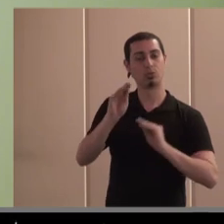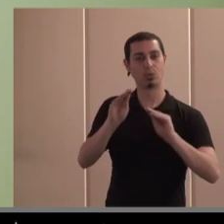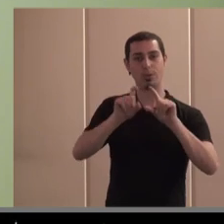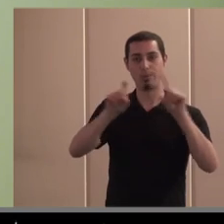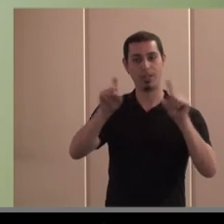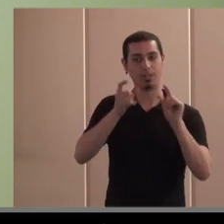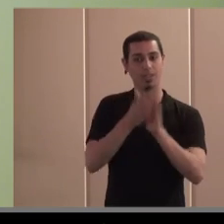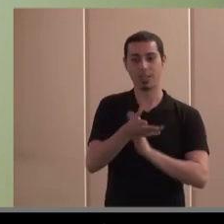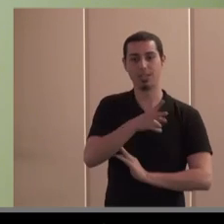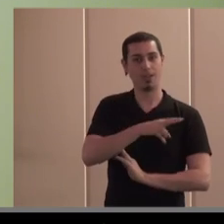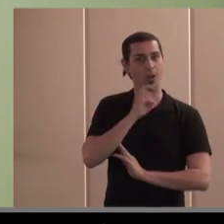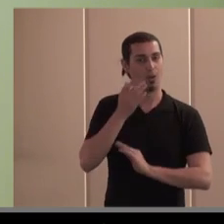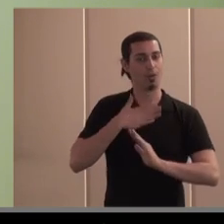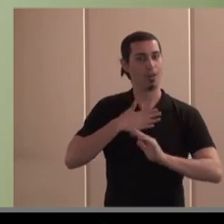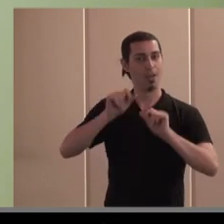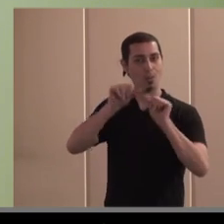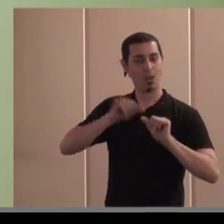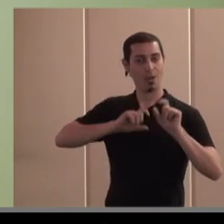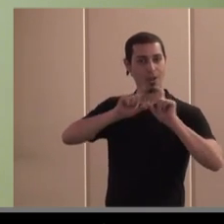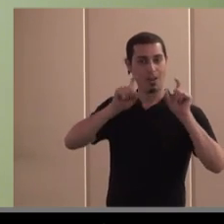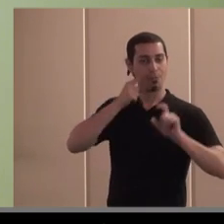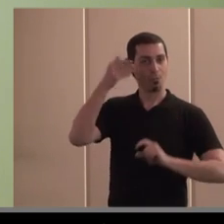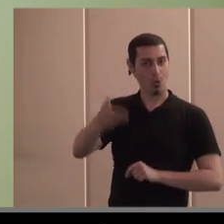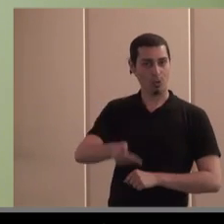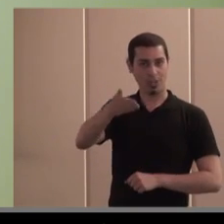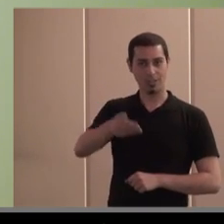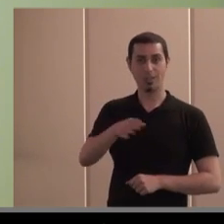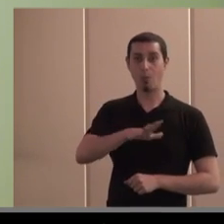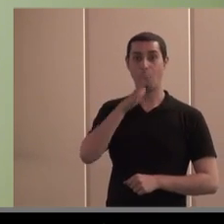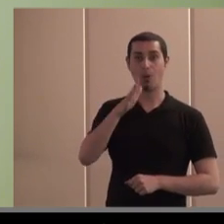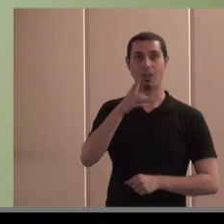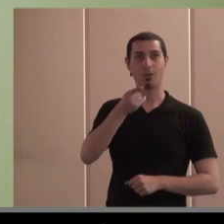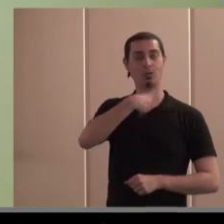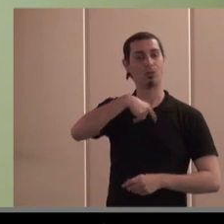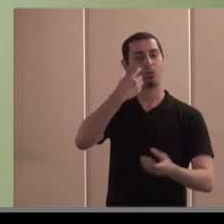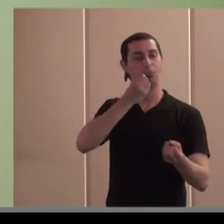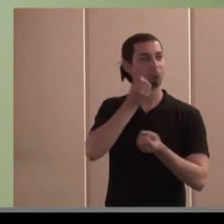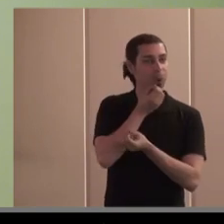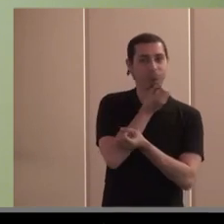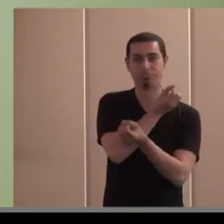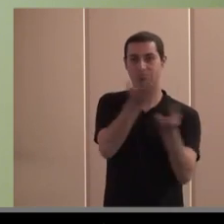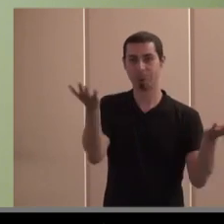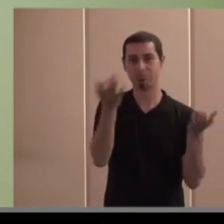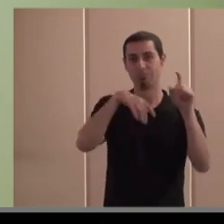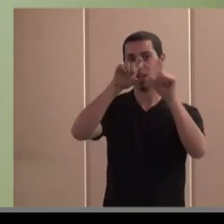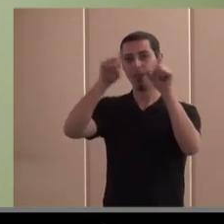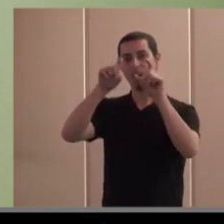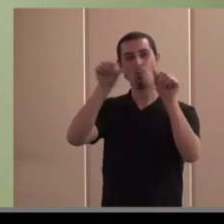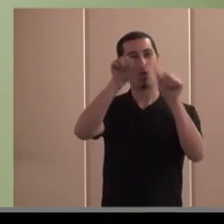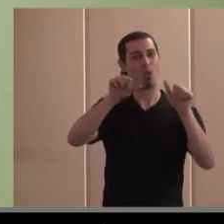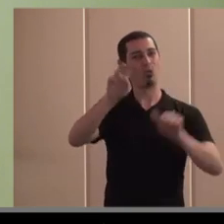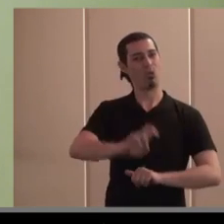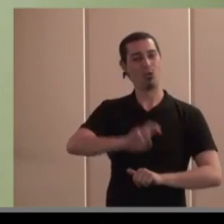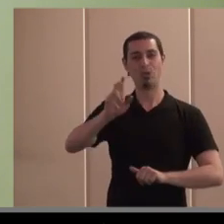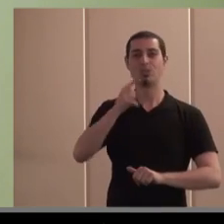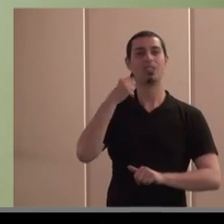y esto es otro valor importante de este modelo empresarial un valor importante que trasladamos al resto de las empresas que también